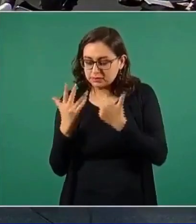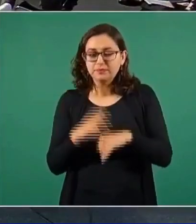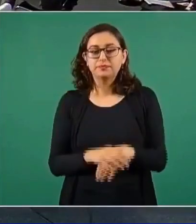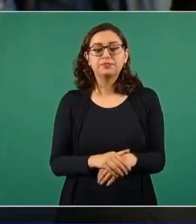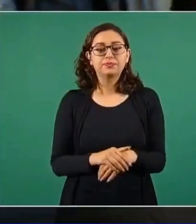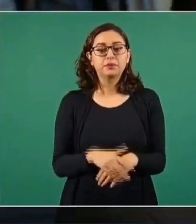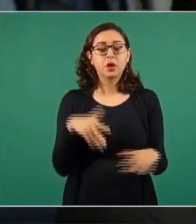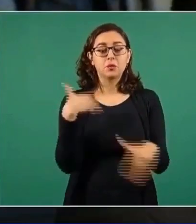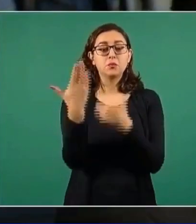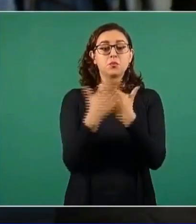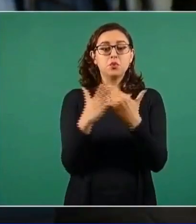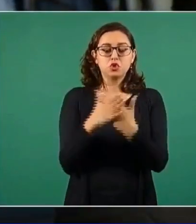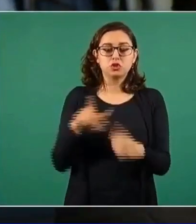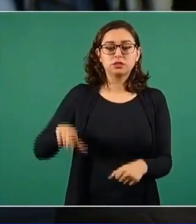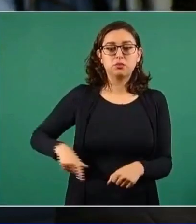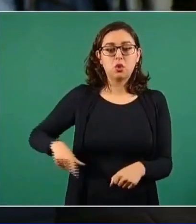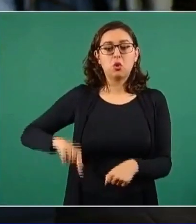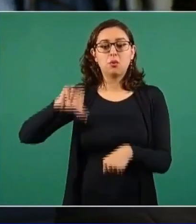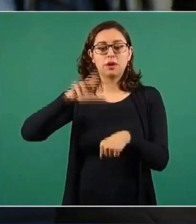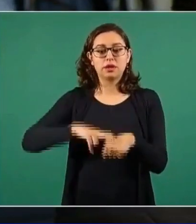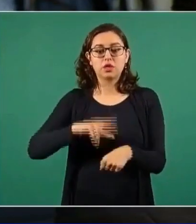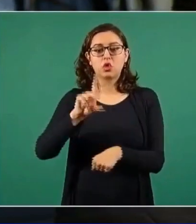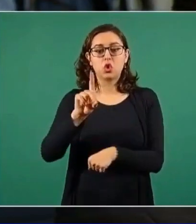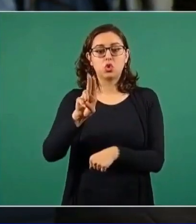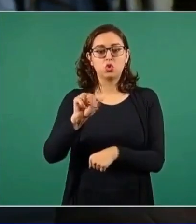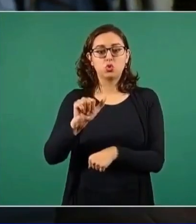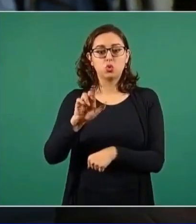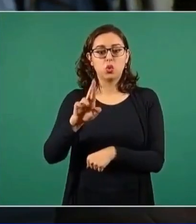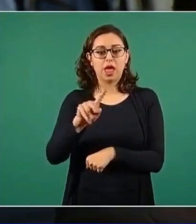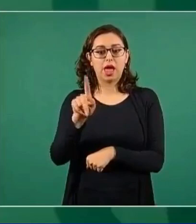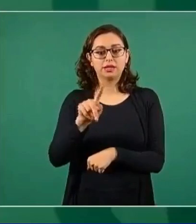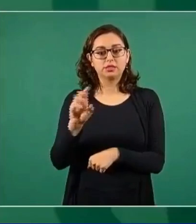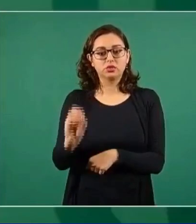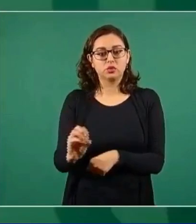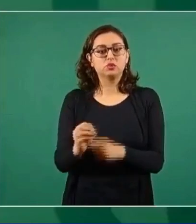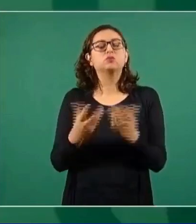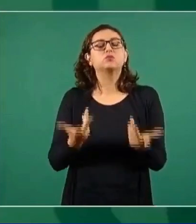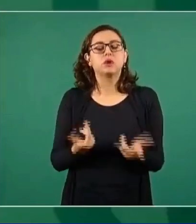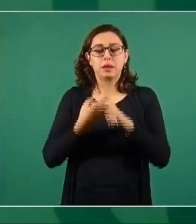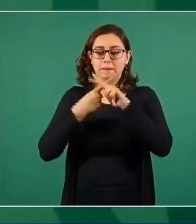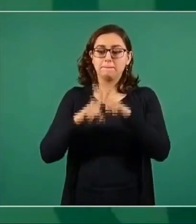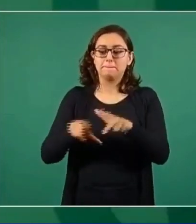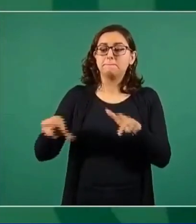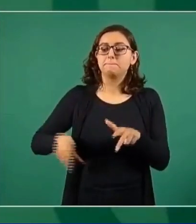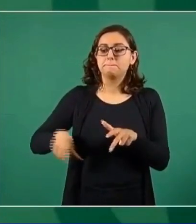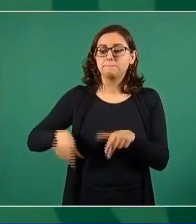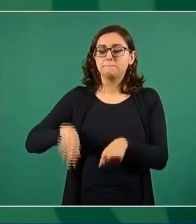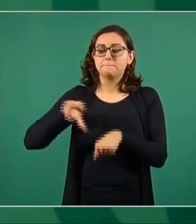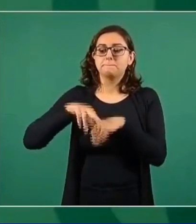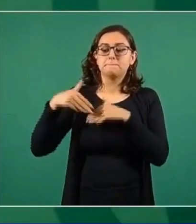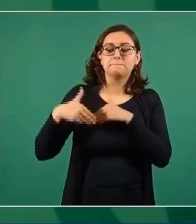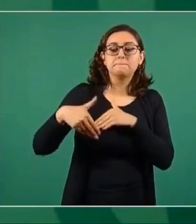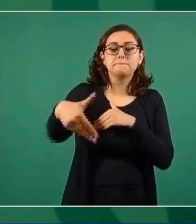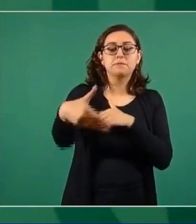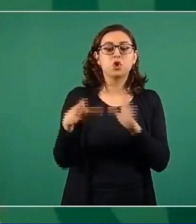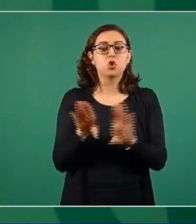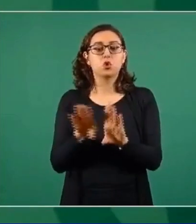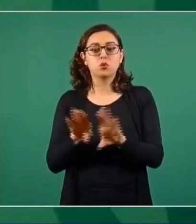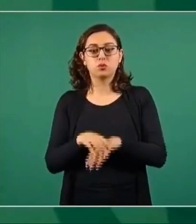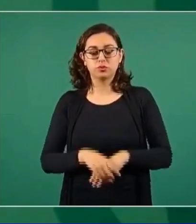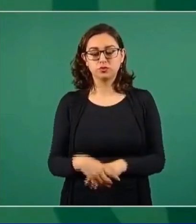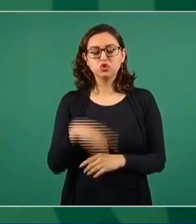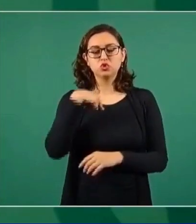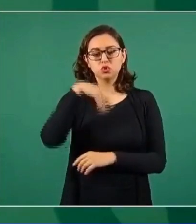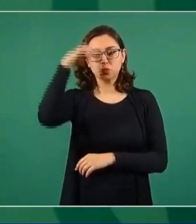el próximo gobernador de Sonora, sobre este tema, presidente? En el caso del asunto de la venta de los terrenos,